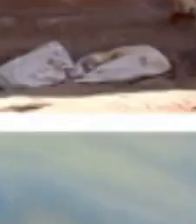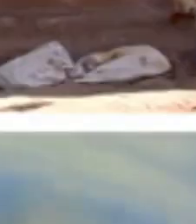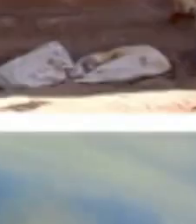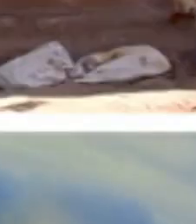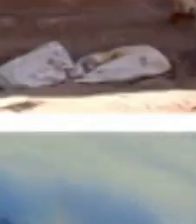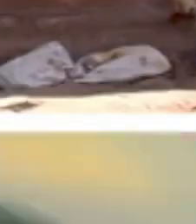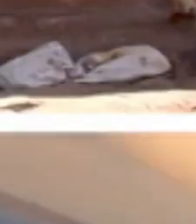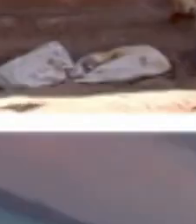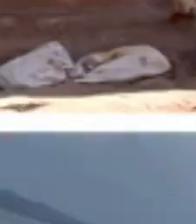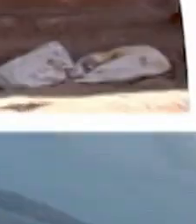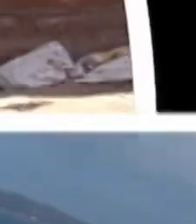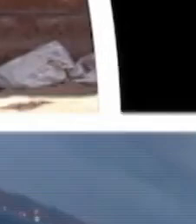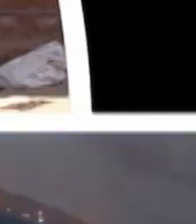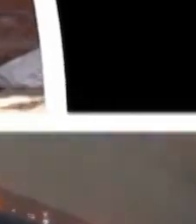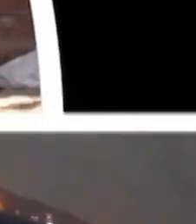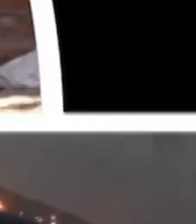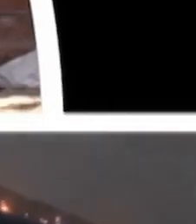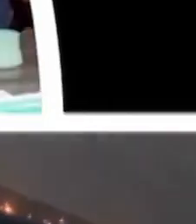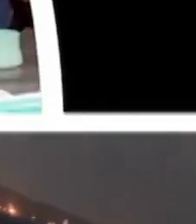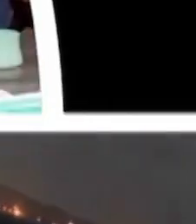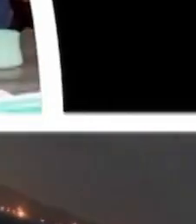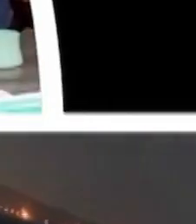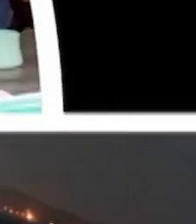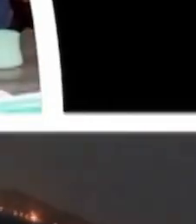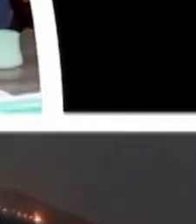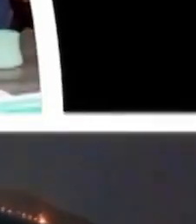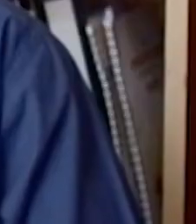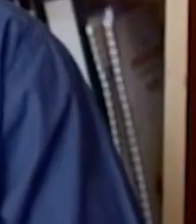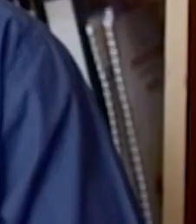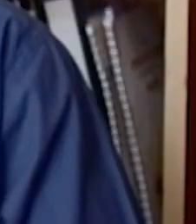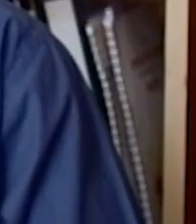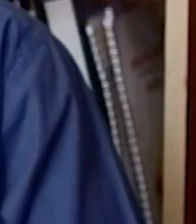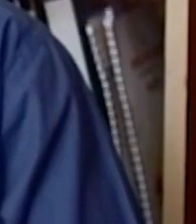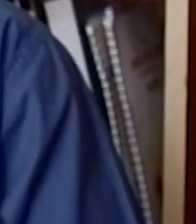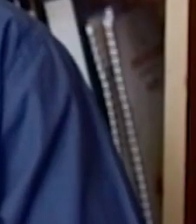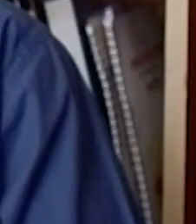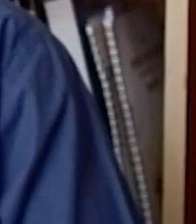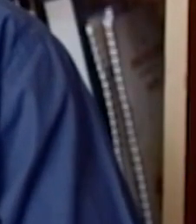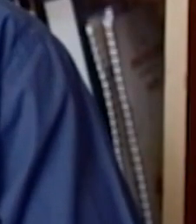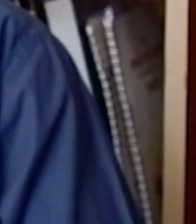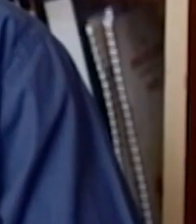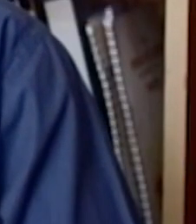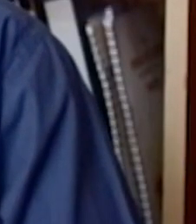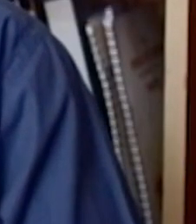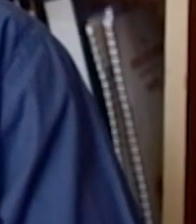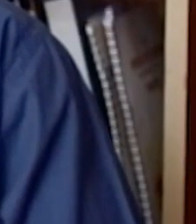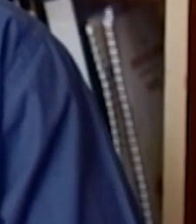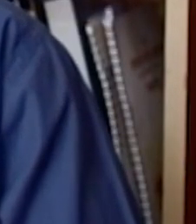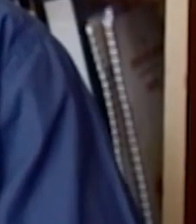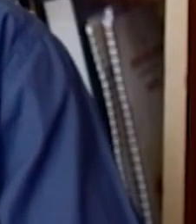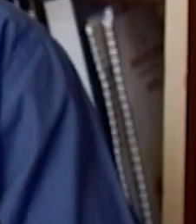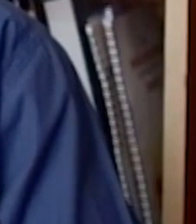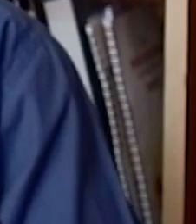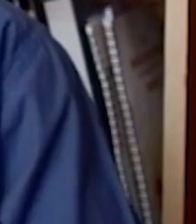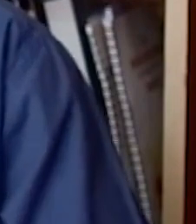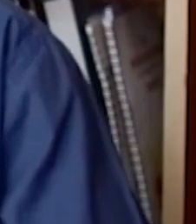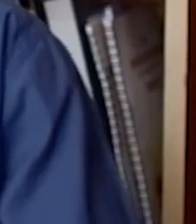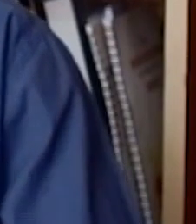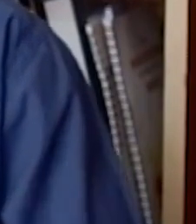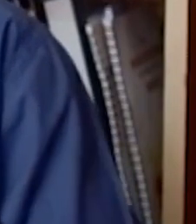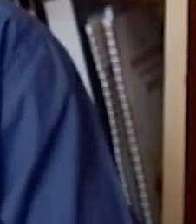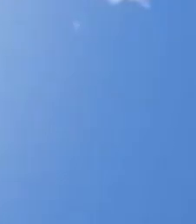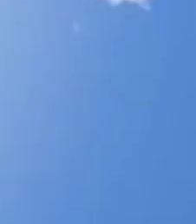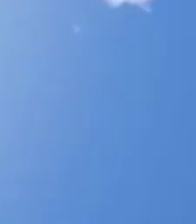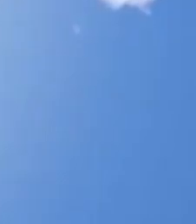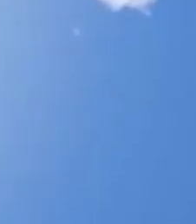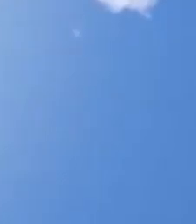desesperan ante la falta de trabajo no solo en su propio país. Los kenianos que trabajan en el extranjero han optado por comenzar a invertir